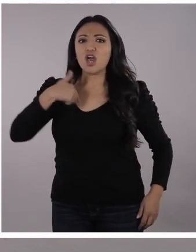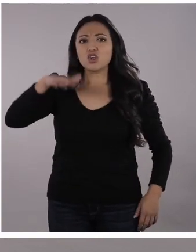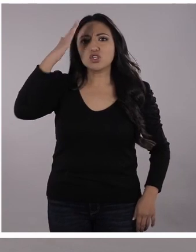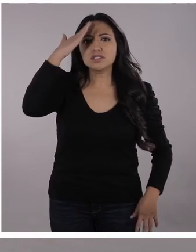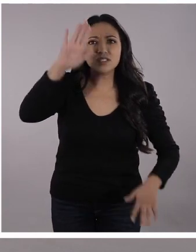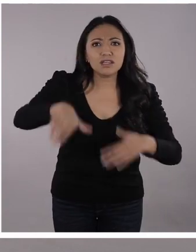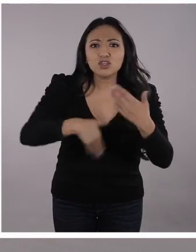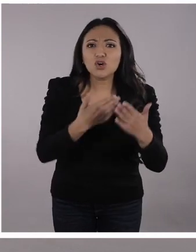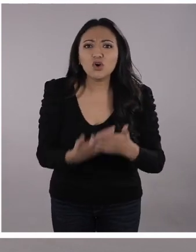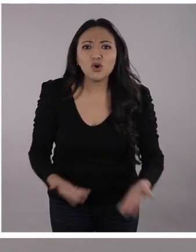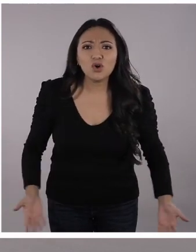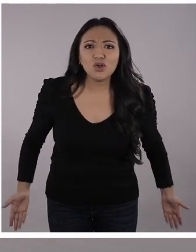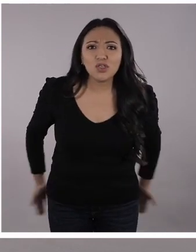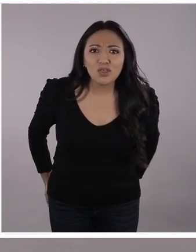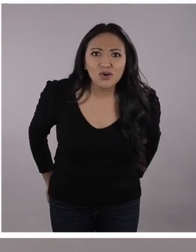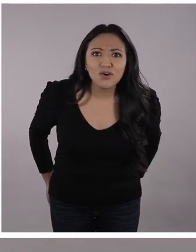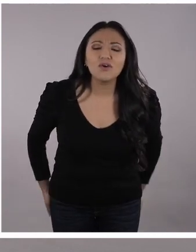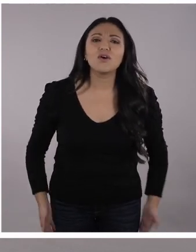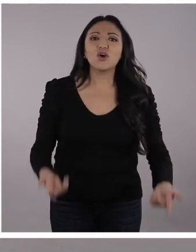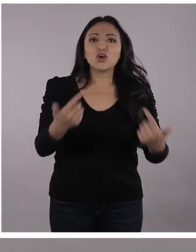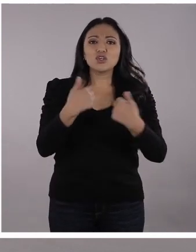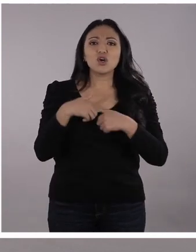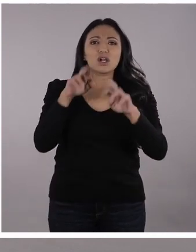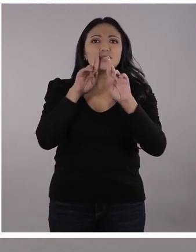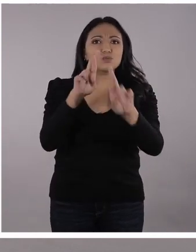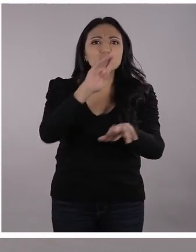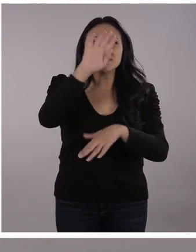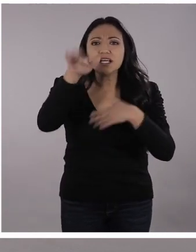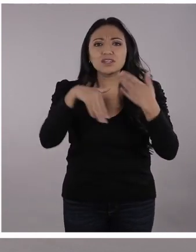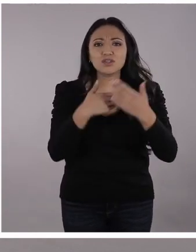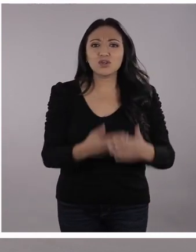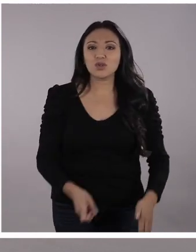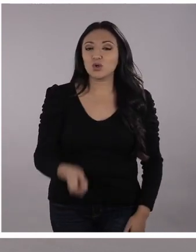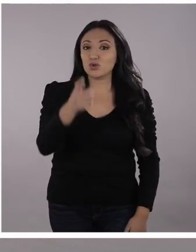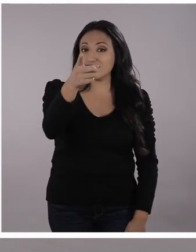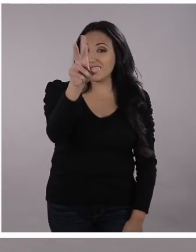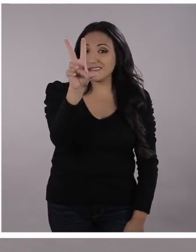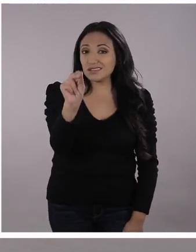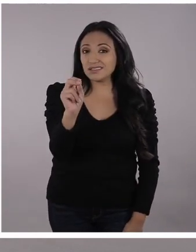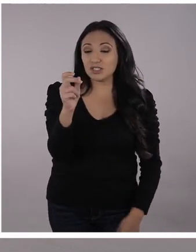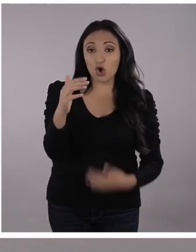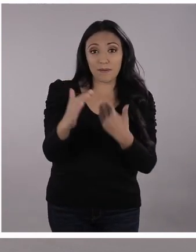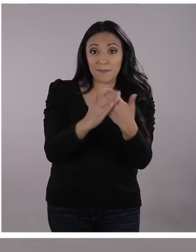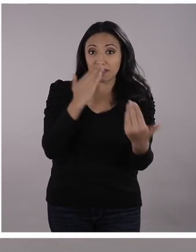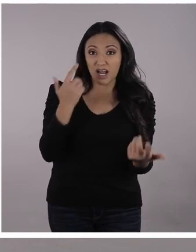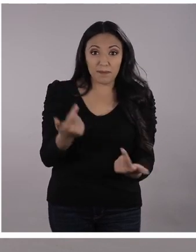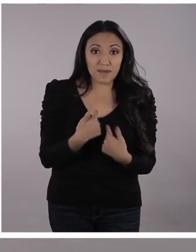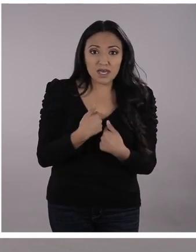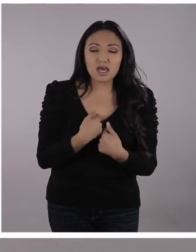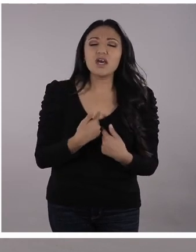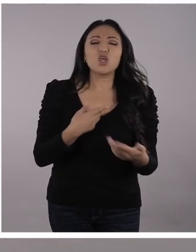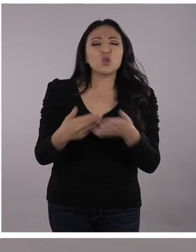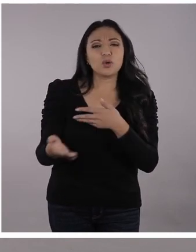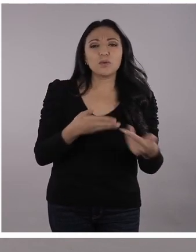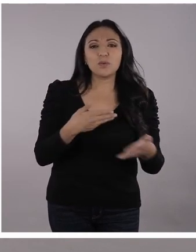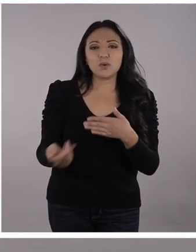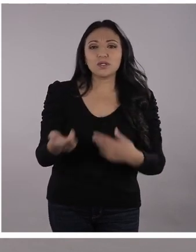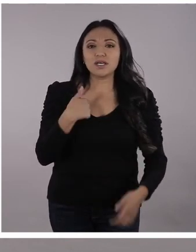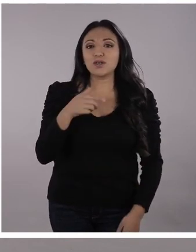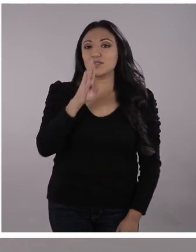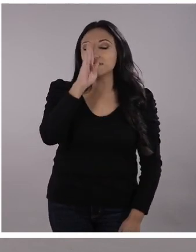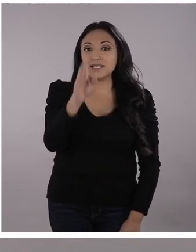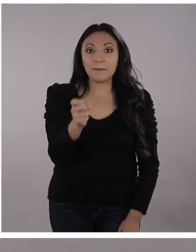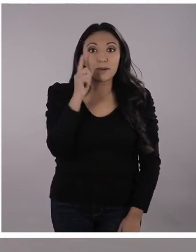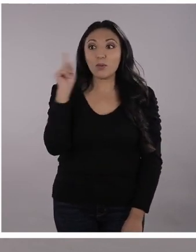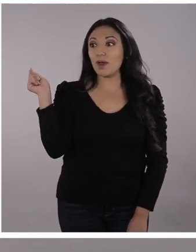conoce, que todo lo responde. Y aunque no me inviten, voy a venir siempre a verlos. ¿Sabe por qué?